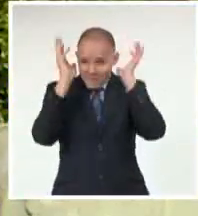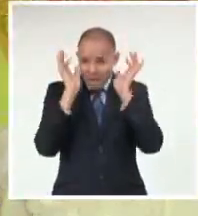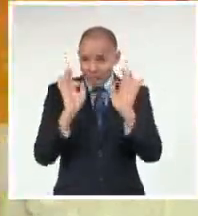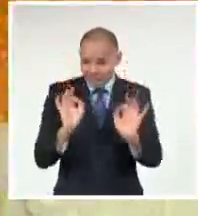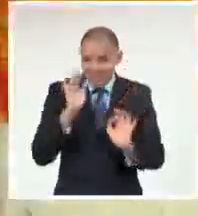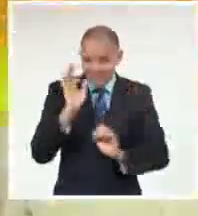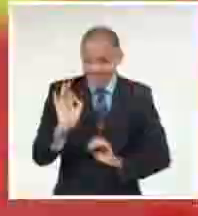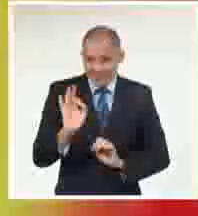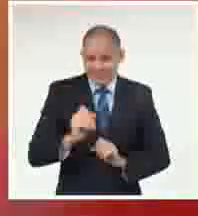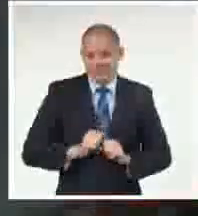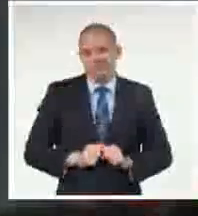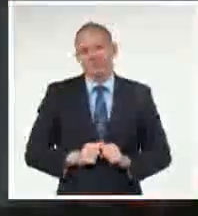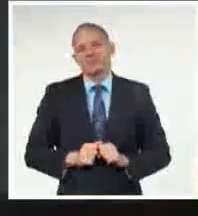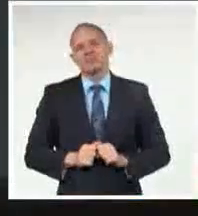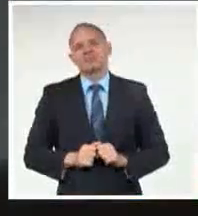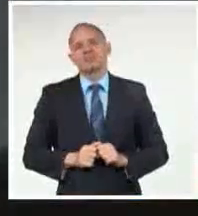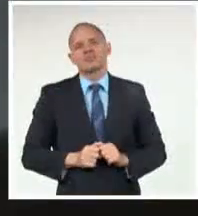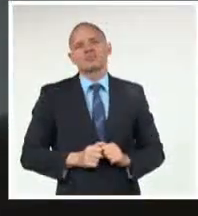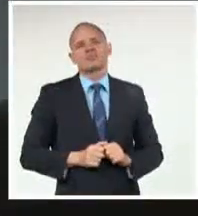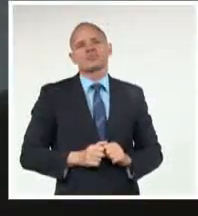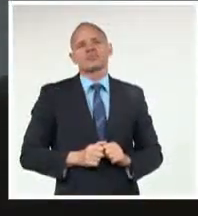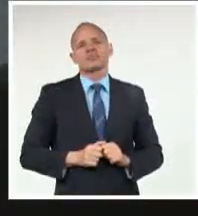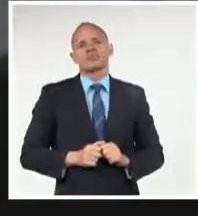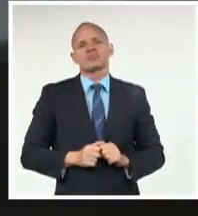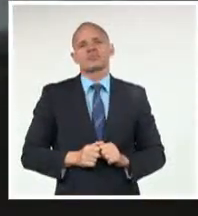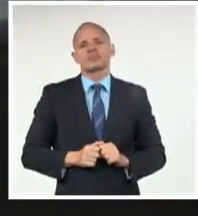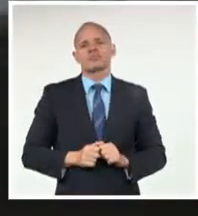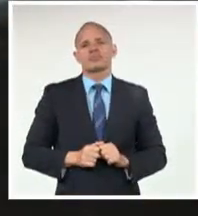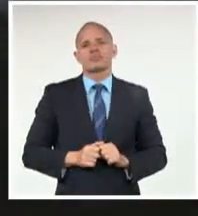Vineré En la vida En En